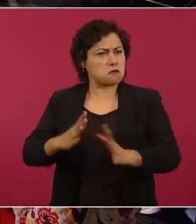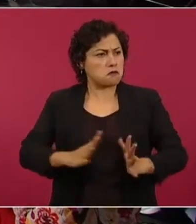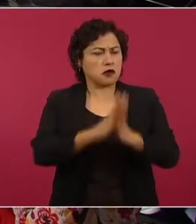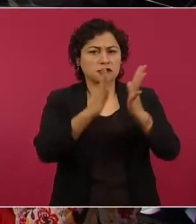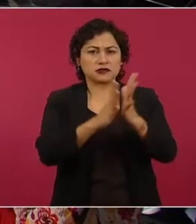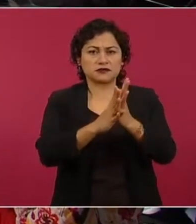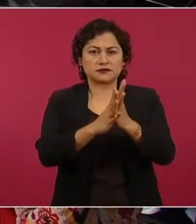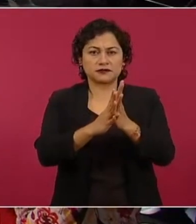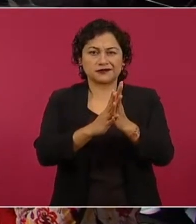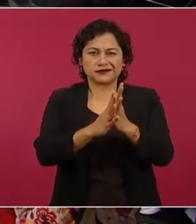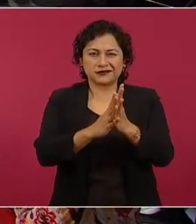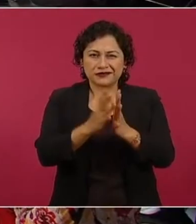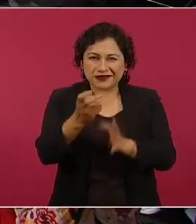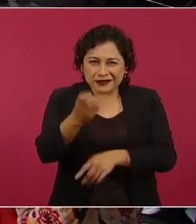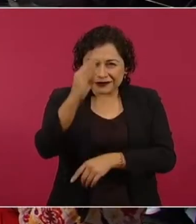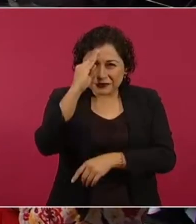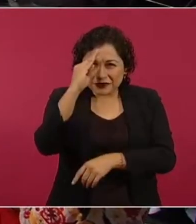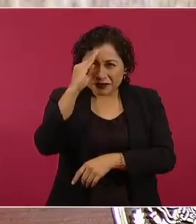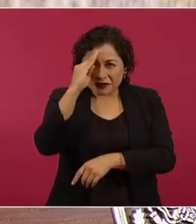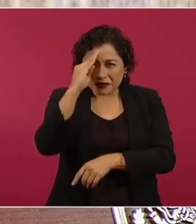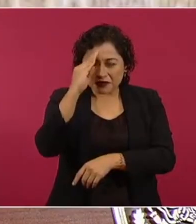¿Qué clase de demócratas son?